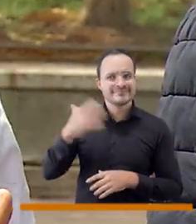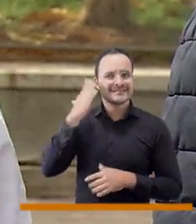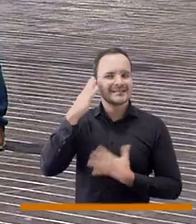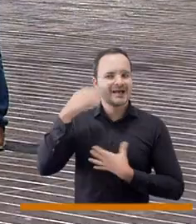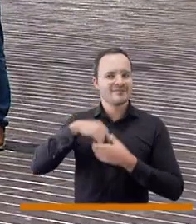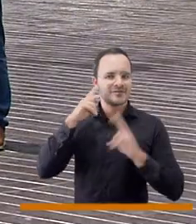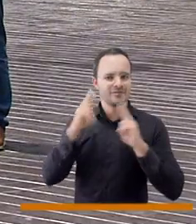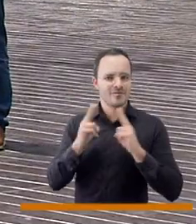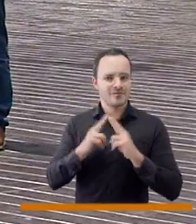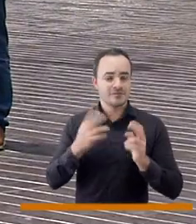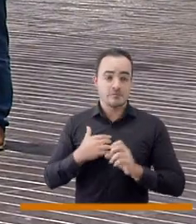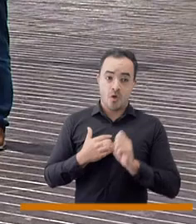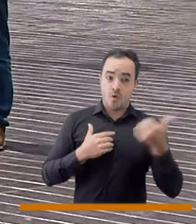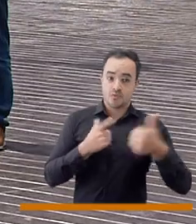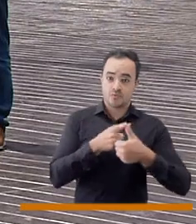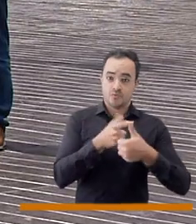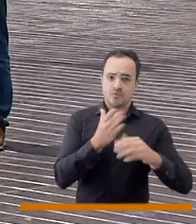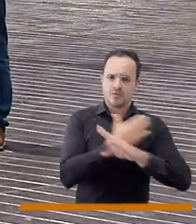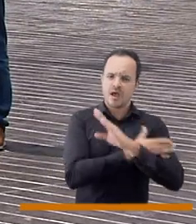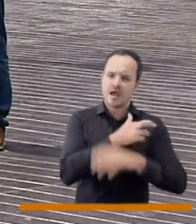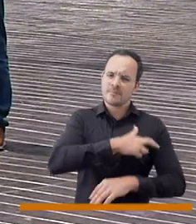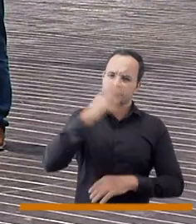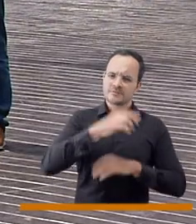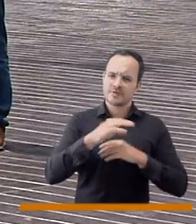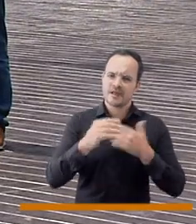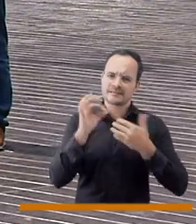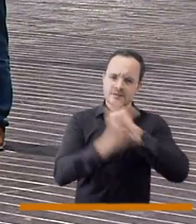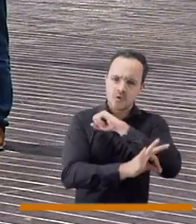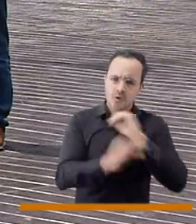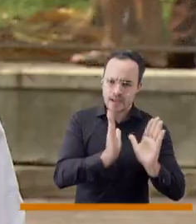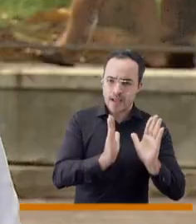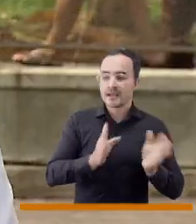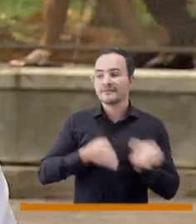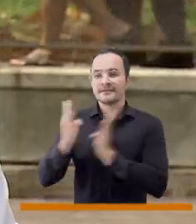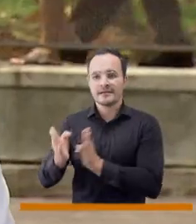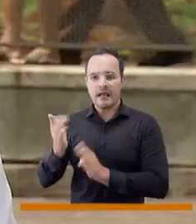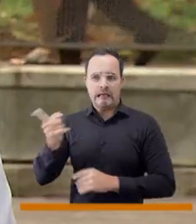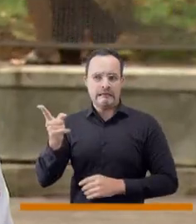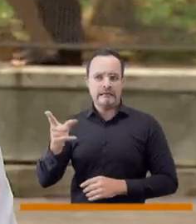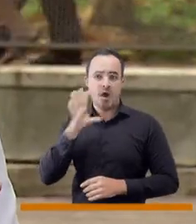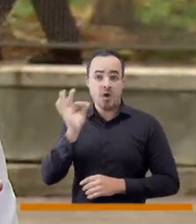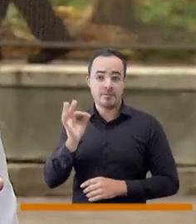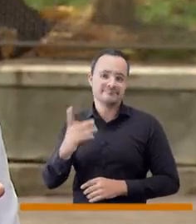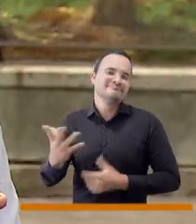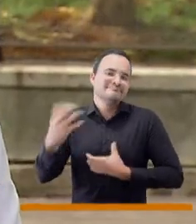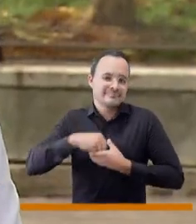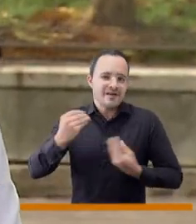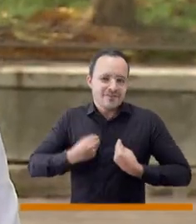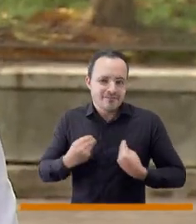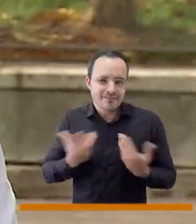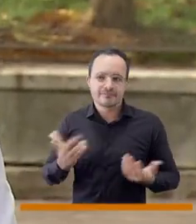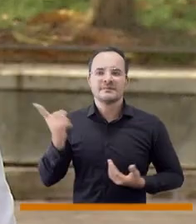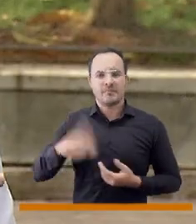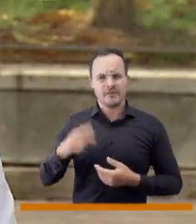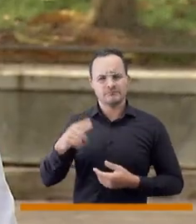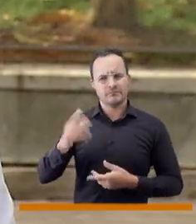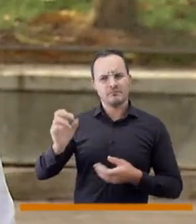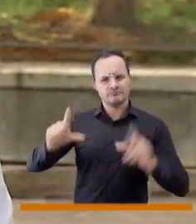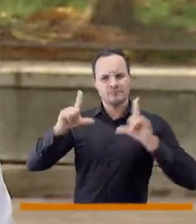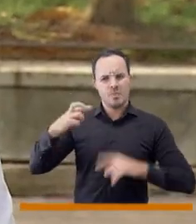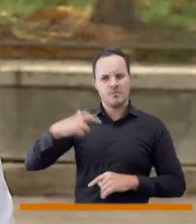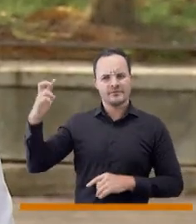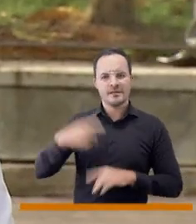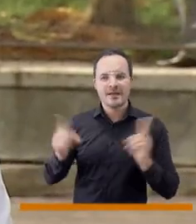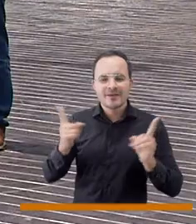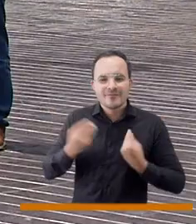trabajamos ahorita con Héctor desde lo profesional, desde el área de la psicología, pero con Álvaro lo trajamos desde lo experiencial a que además que